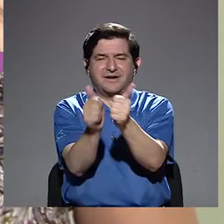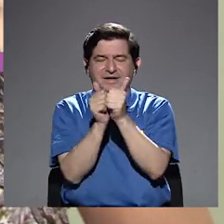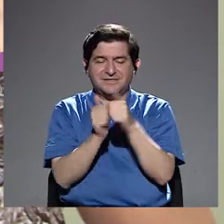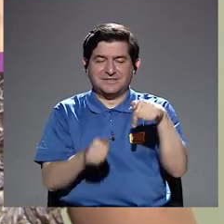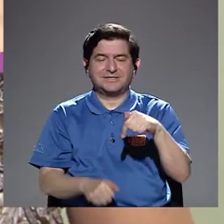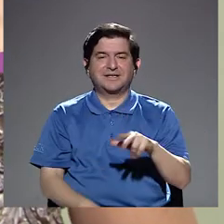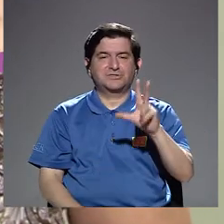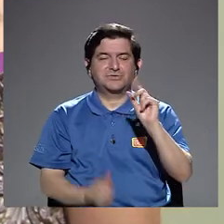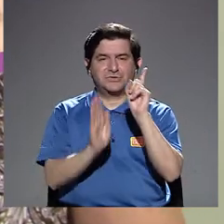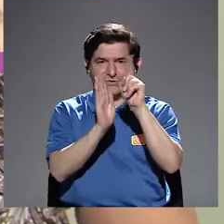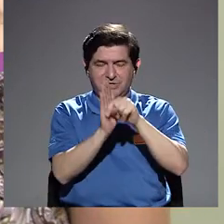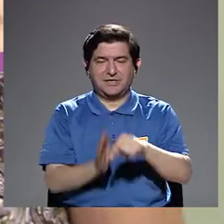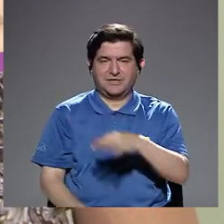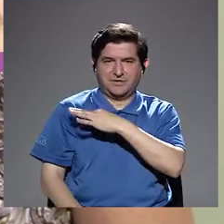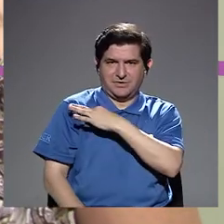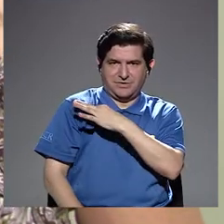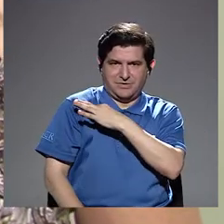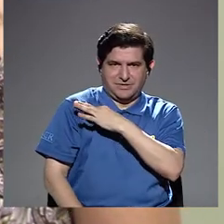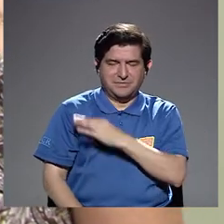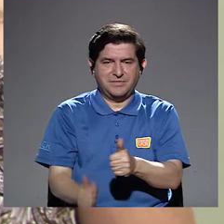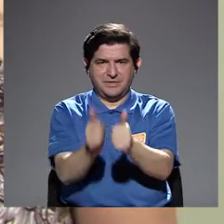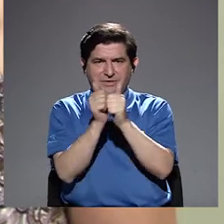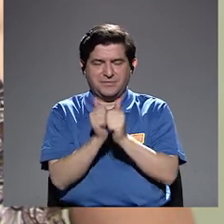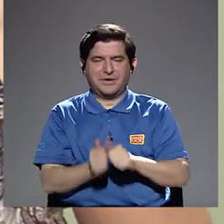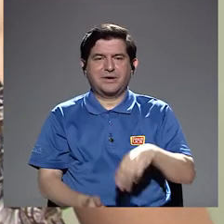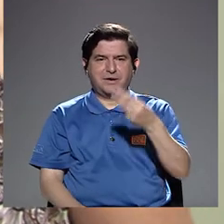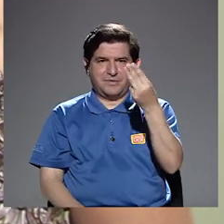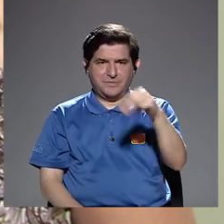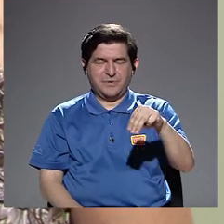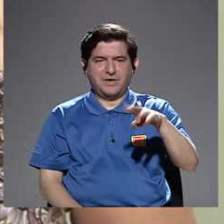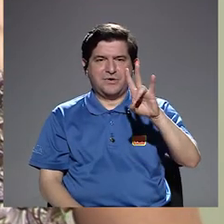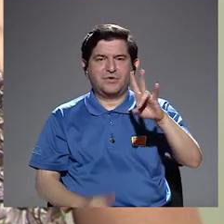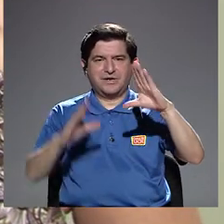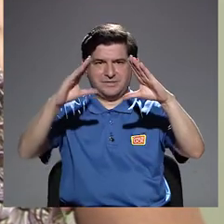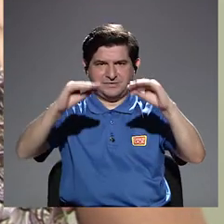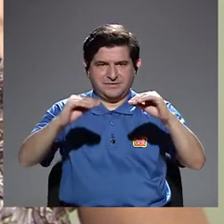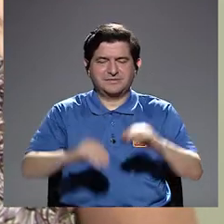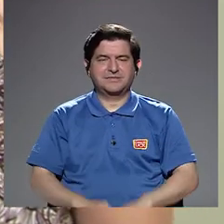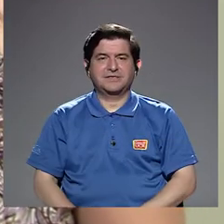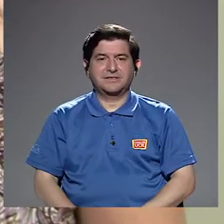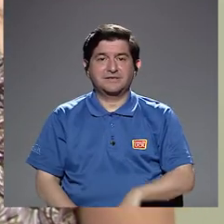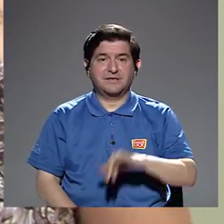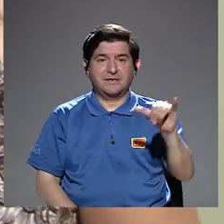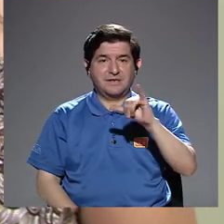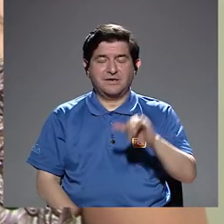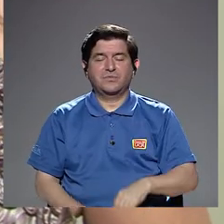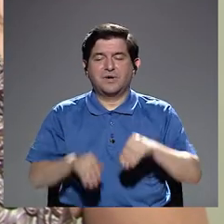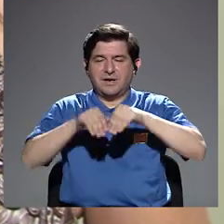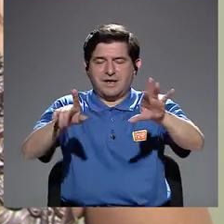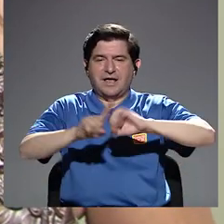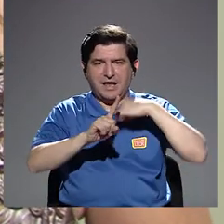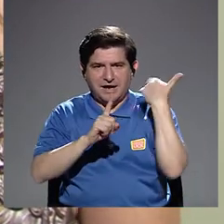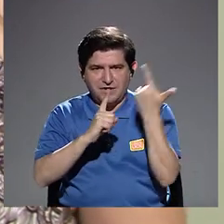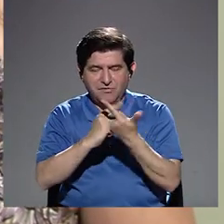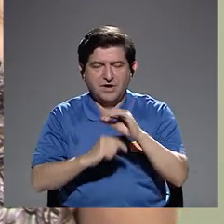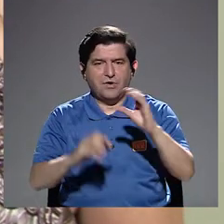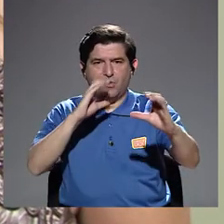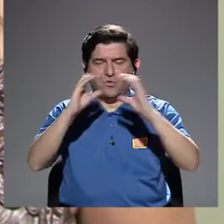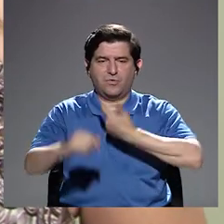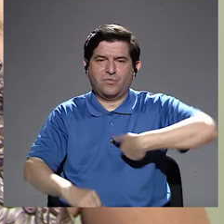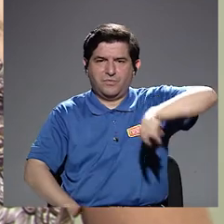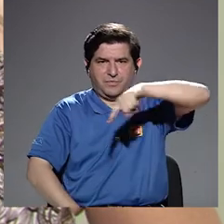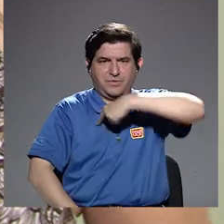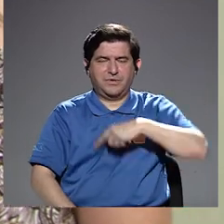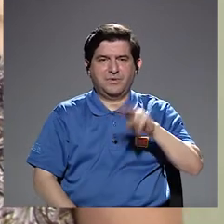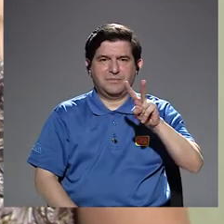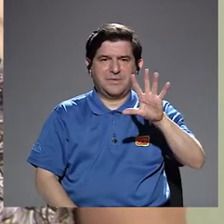acompañarnos esta media hora. Les invito a que nos acompañen todos los miércoles a las 7 de la noche y que nos sigan en nuestras redes sociales o se comuniquen